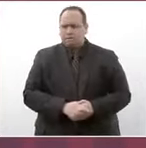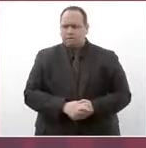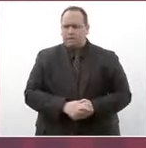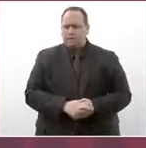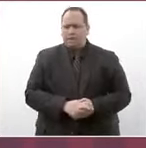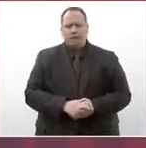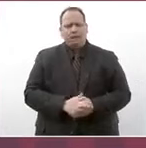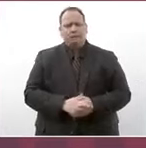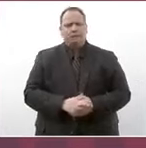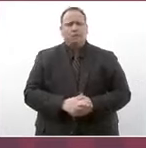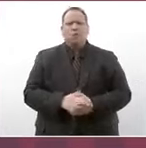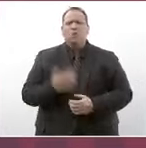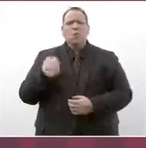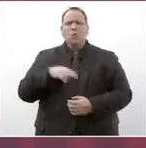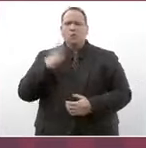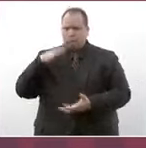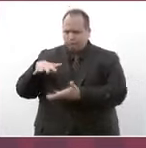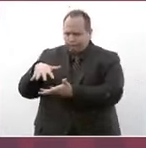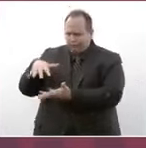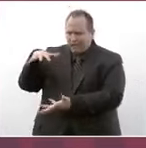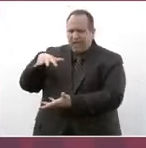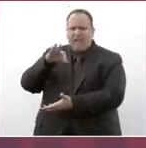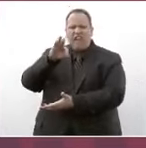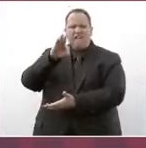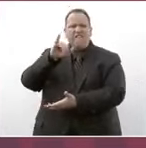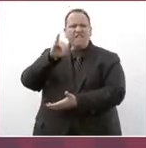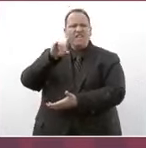encontramos un fideicomiso